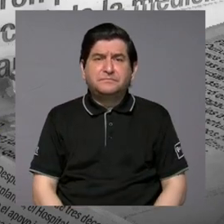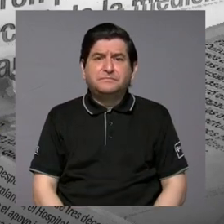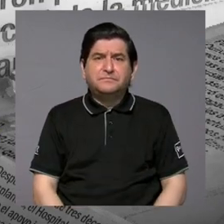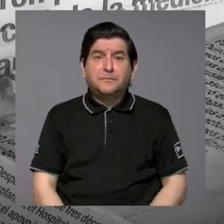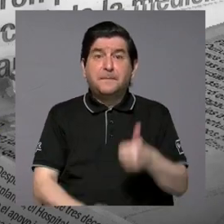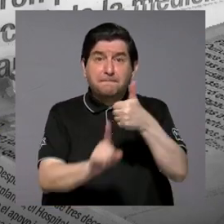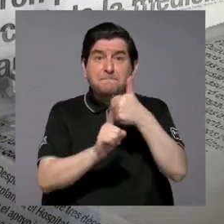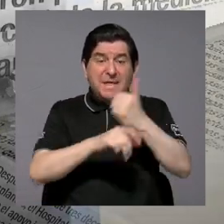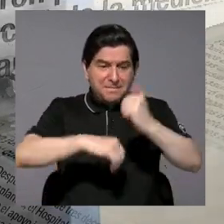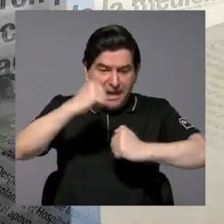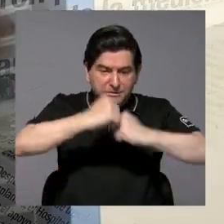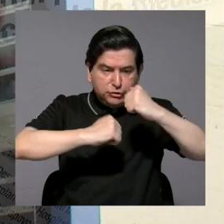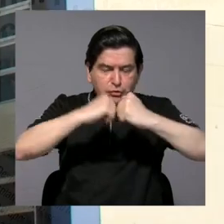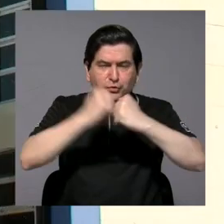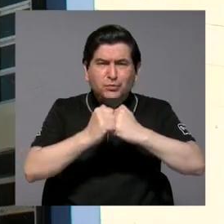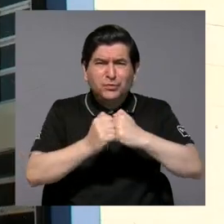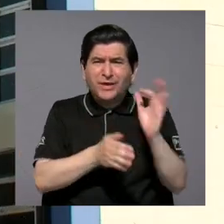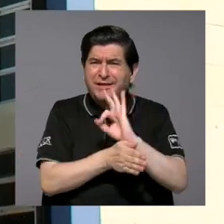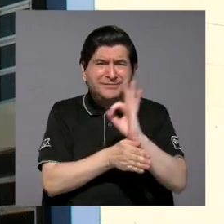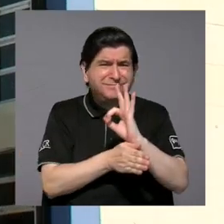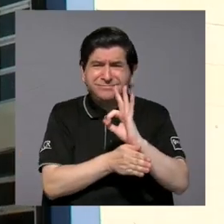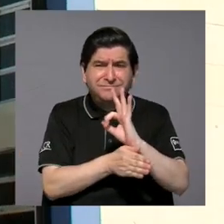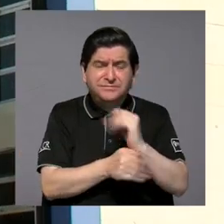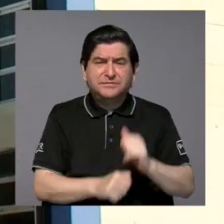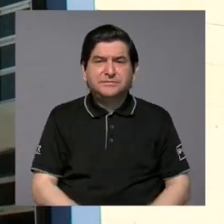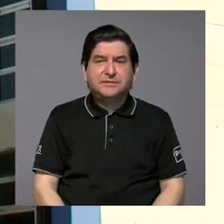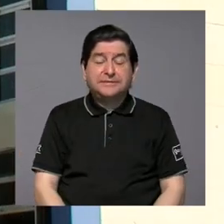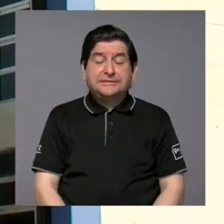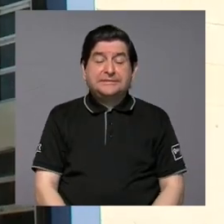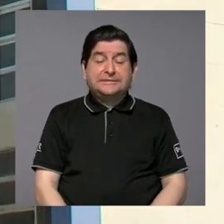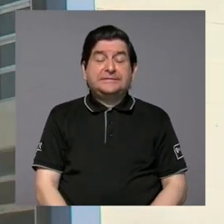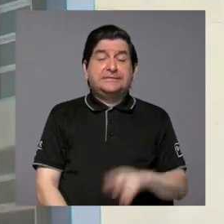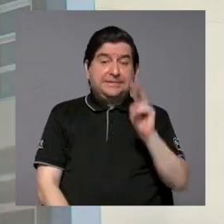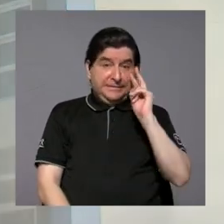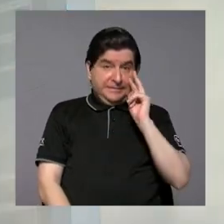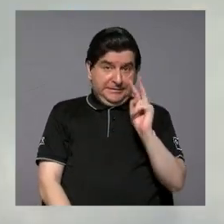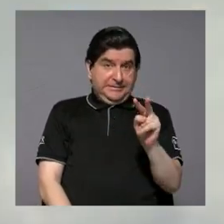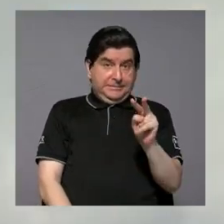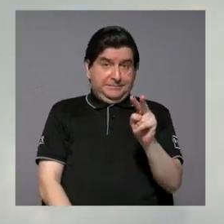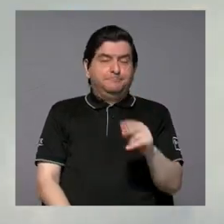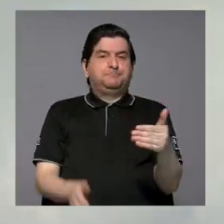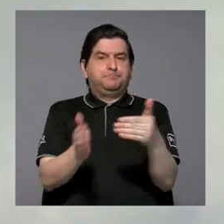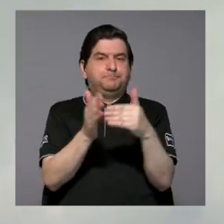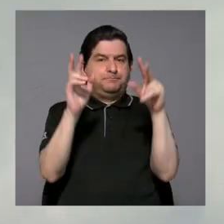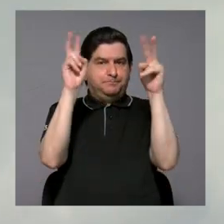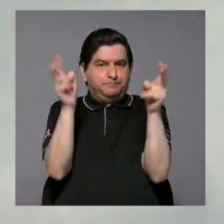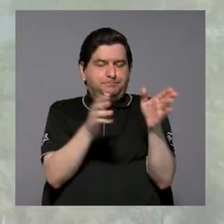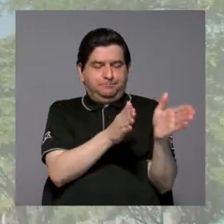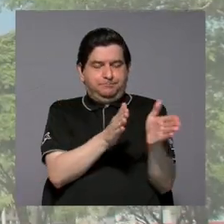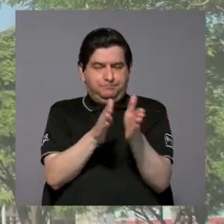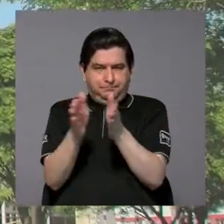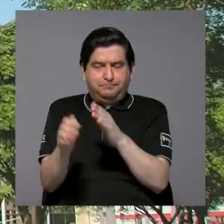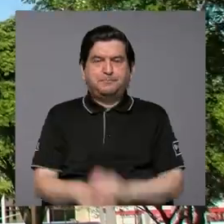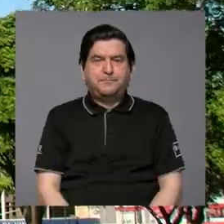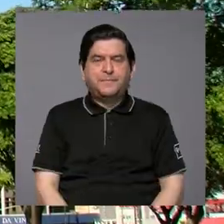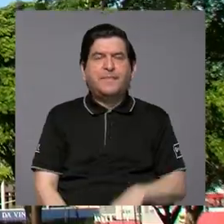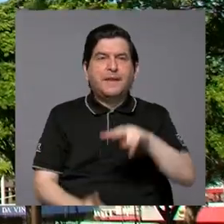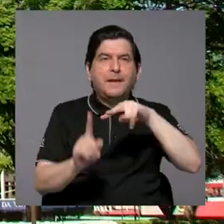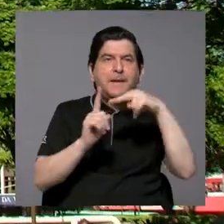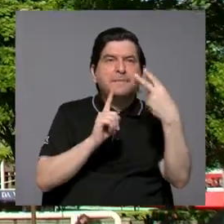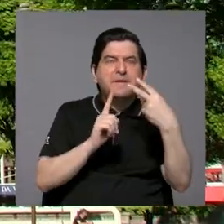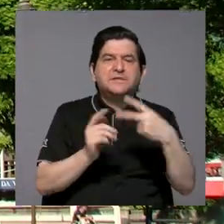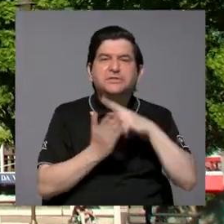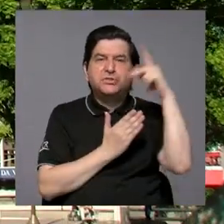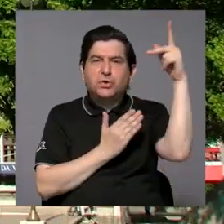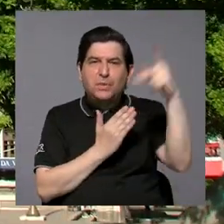la misma infraestructura está deficiente. Aquí es donde vemos, volviendo al tema de la planificación, cuál es esa visión, cuál